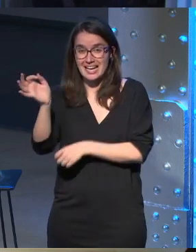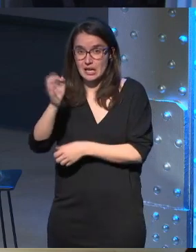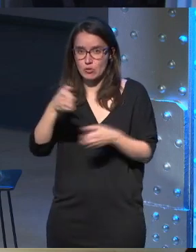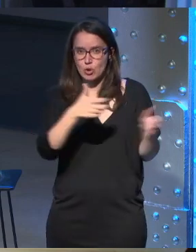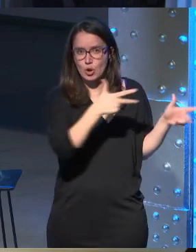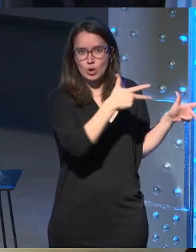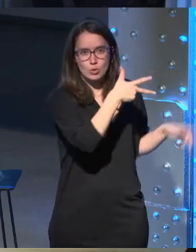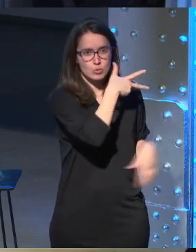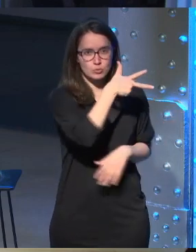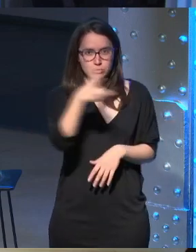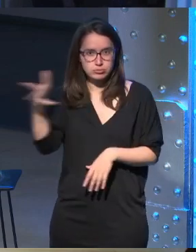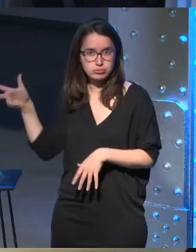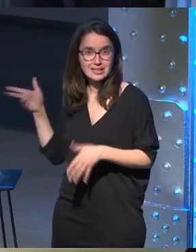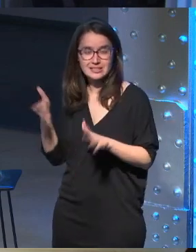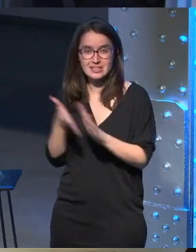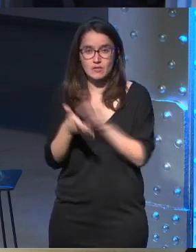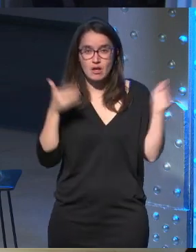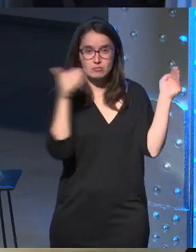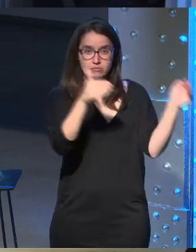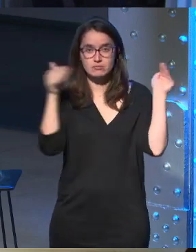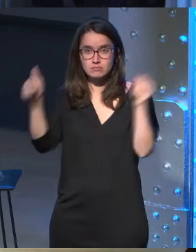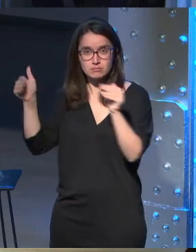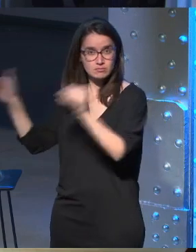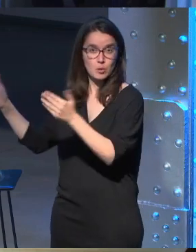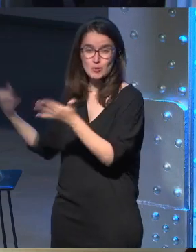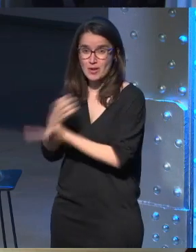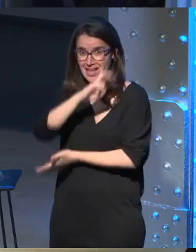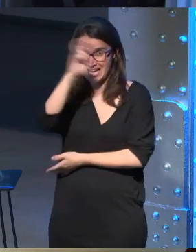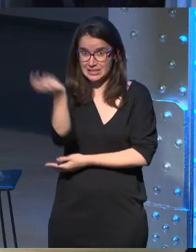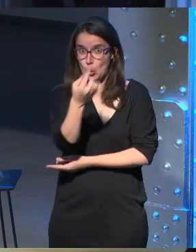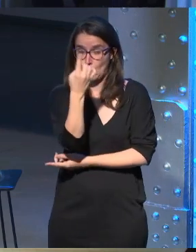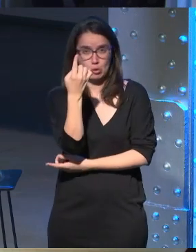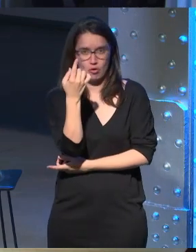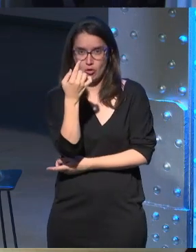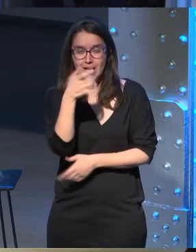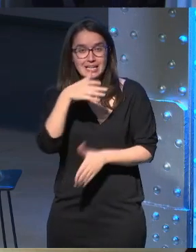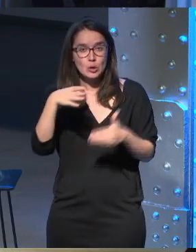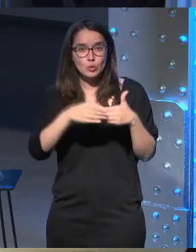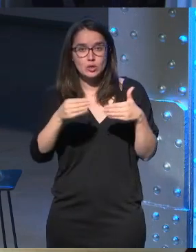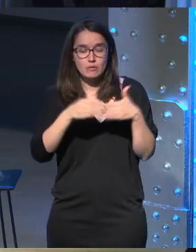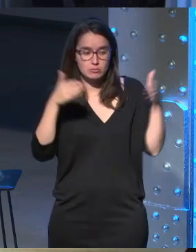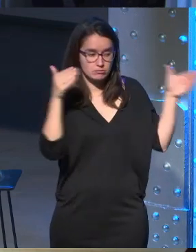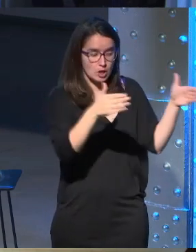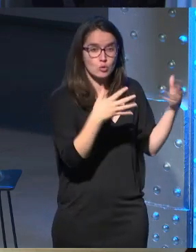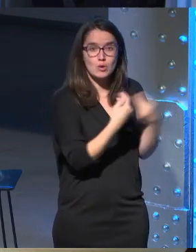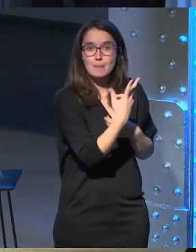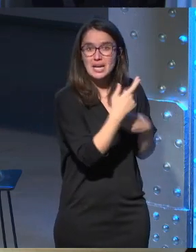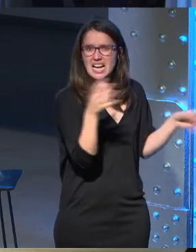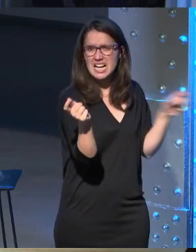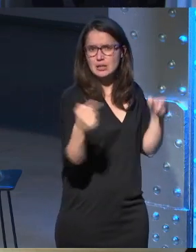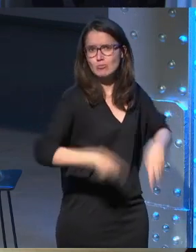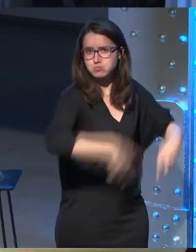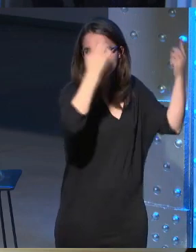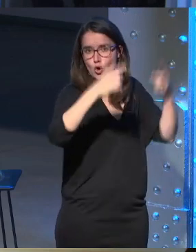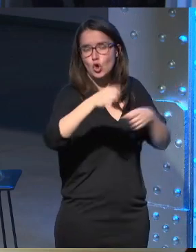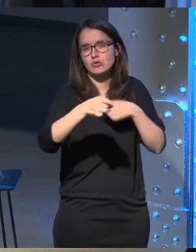podemos poner distintos centros de atención en distintas partes de esos 360 grados y el espectador si está viendo aquí que una pareja está discutiendo si